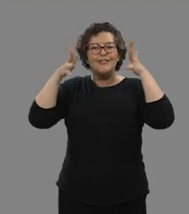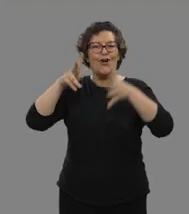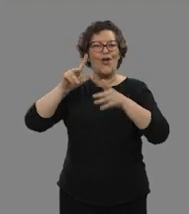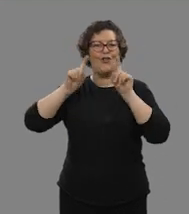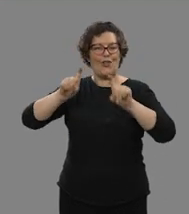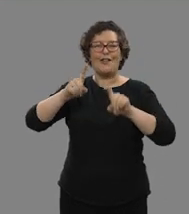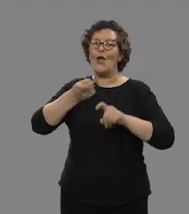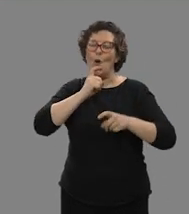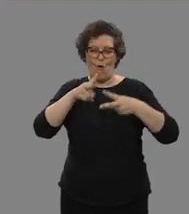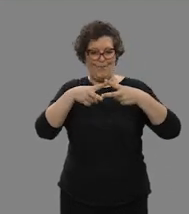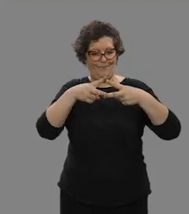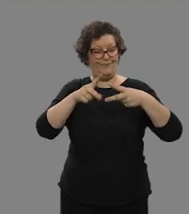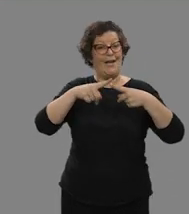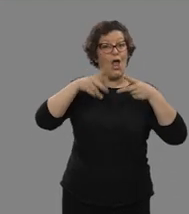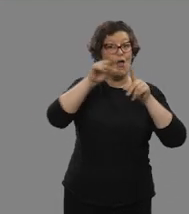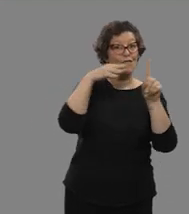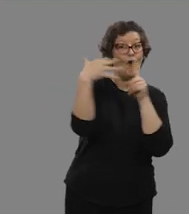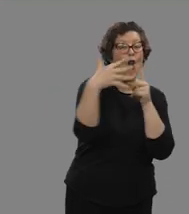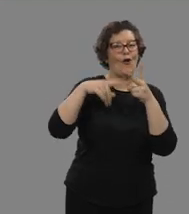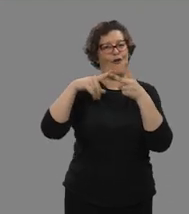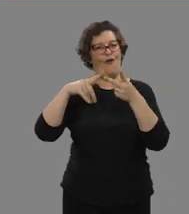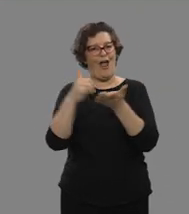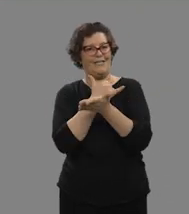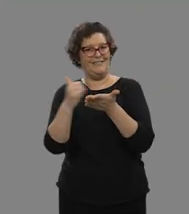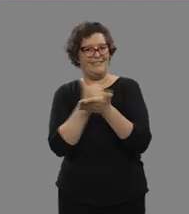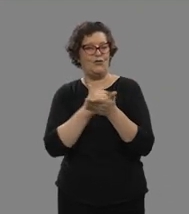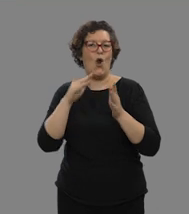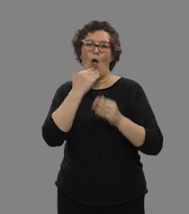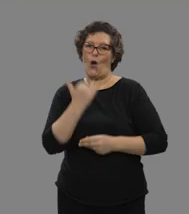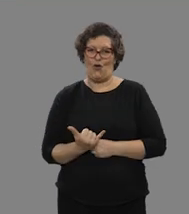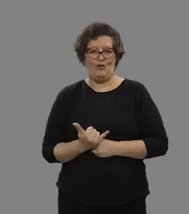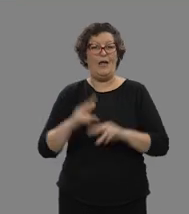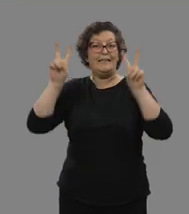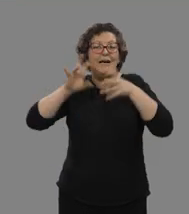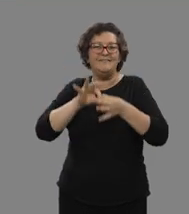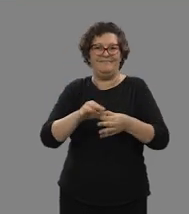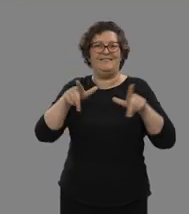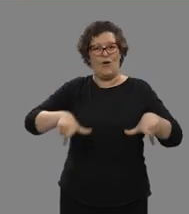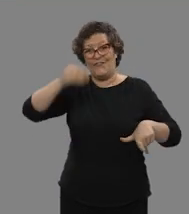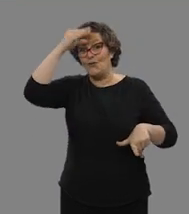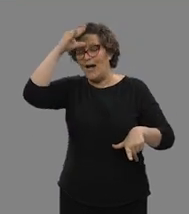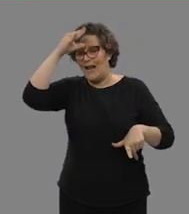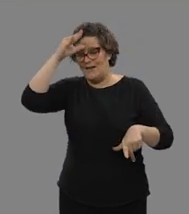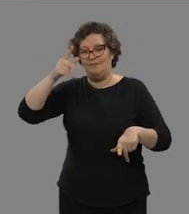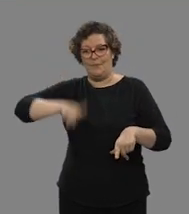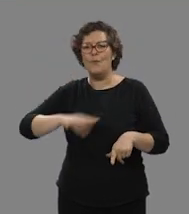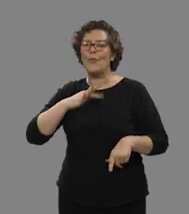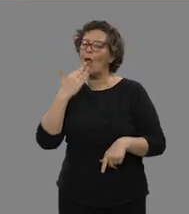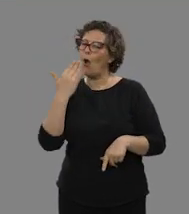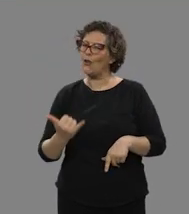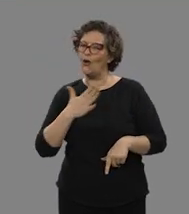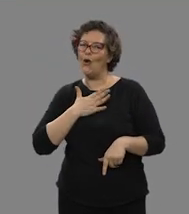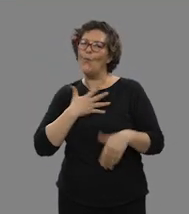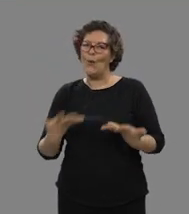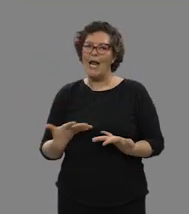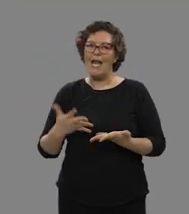conmigo a través del foro o del correo de la asignatura para cualquier cuestión relacionada con aula virtual. También podrás consultarme en